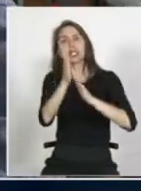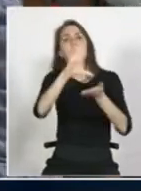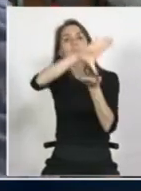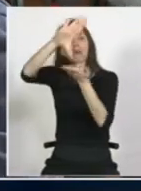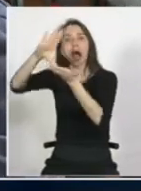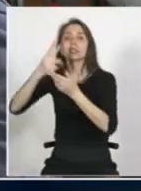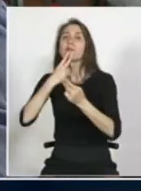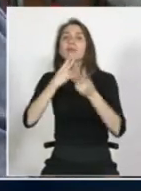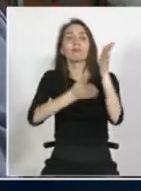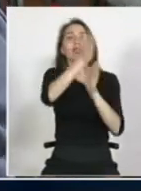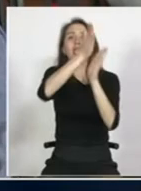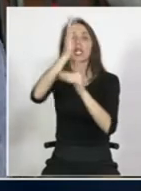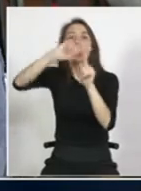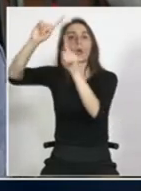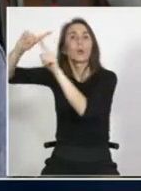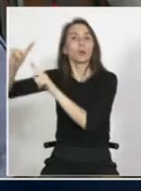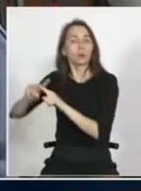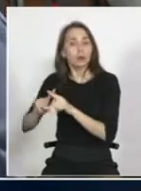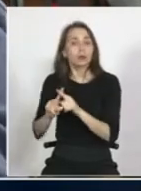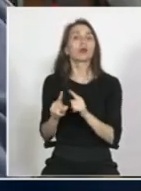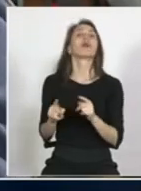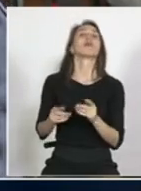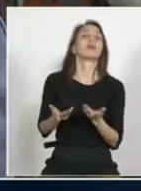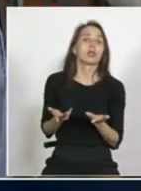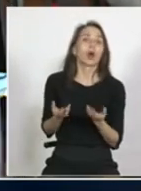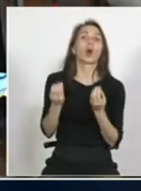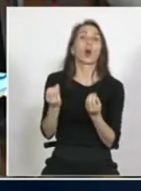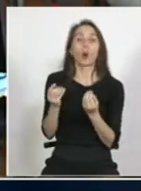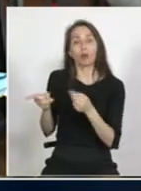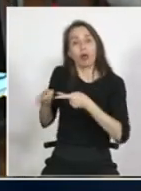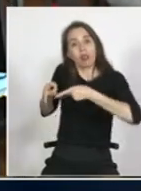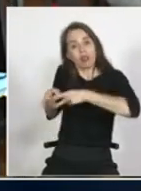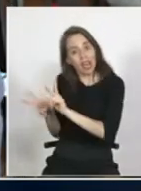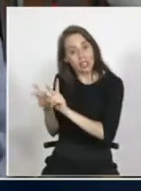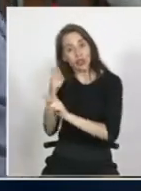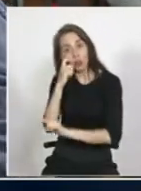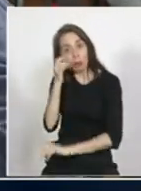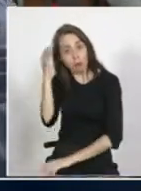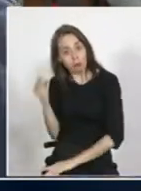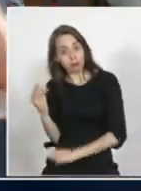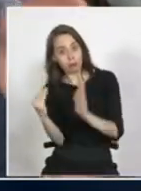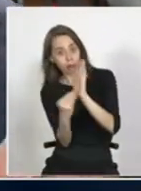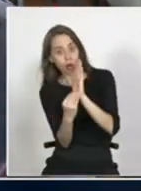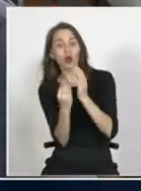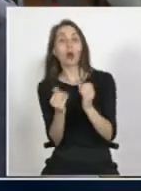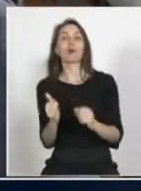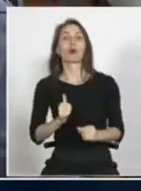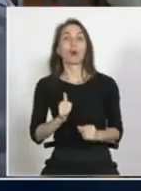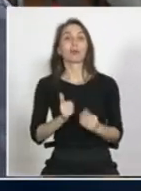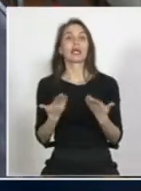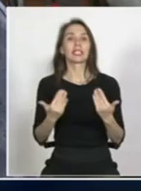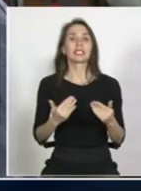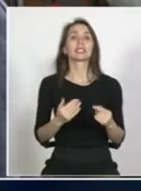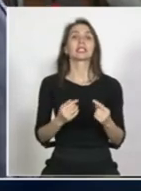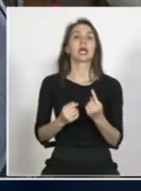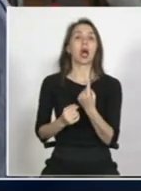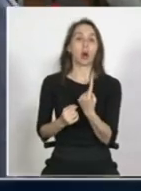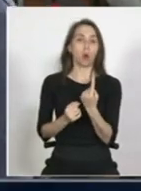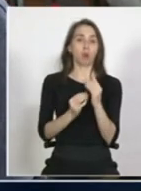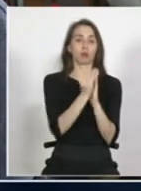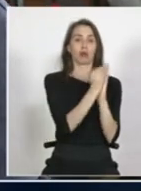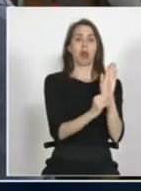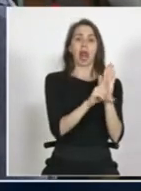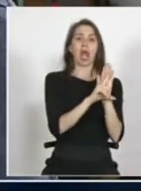podemos entrar a ver bueno cómo hacemos efectivo el cumplimiento de esos derechos humanos y ahí yo estoy de acuerdo con que se necesita una articulación de los ministerios no puede quedar solamente en la letra